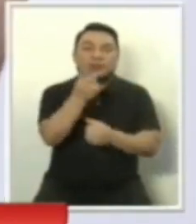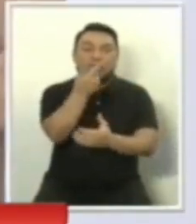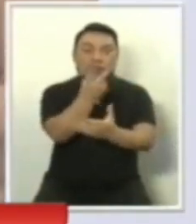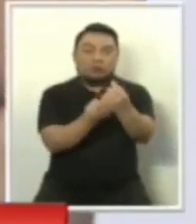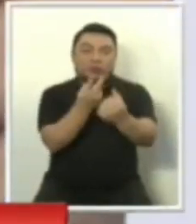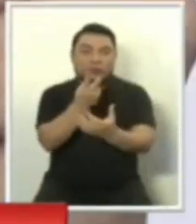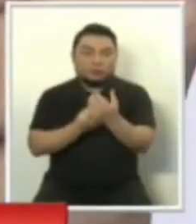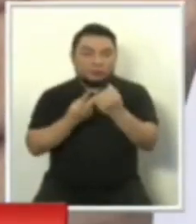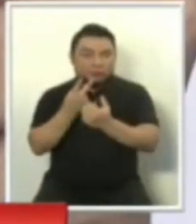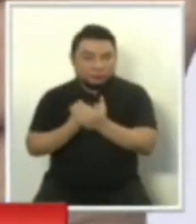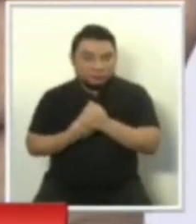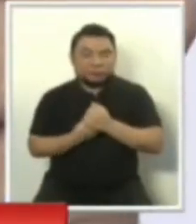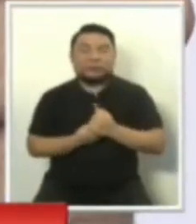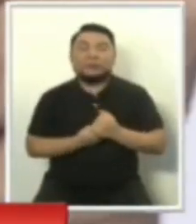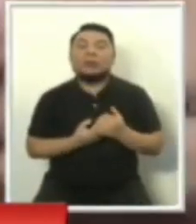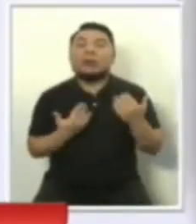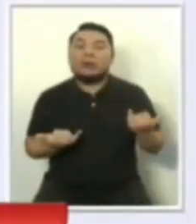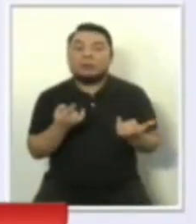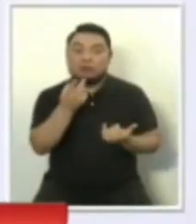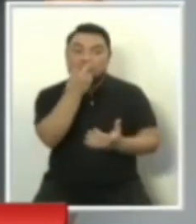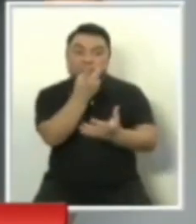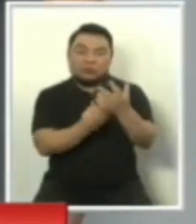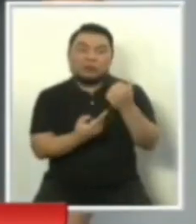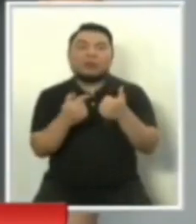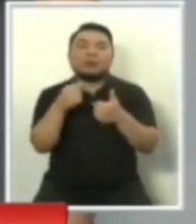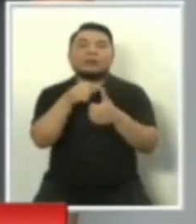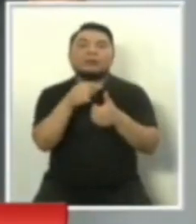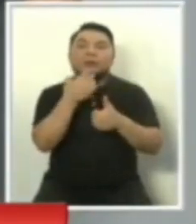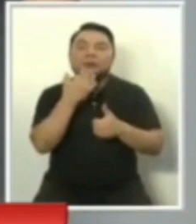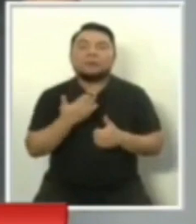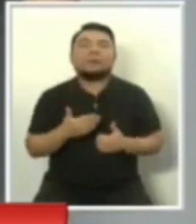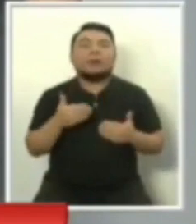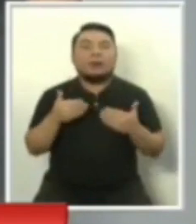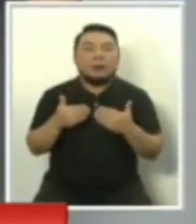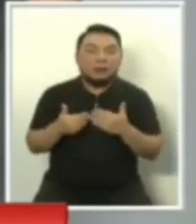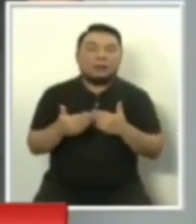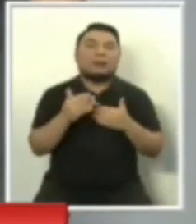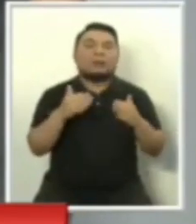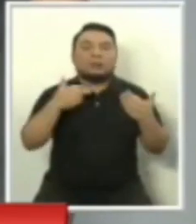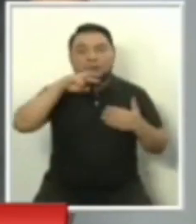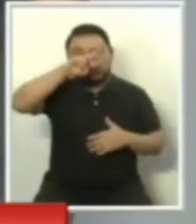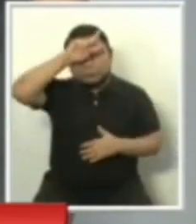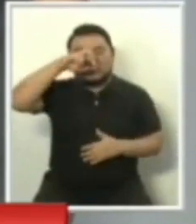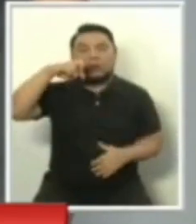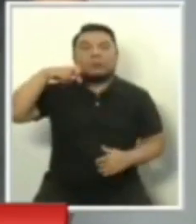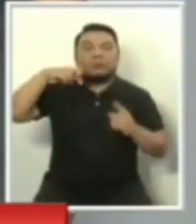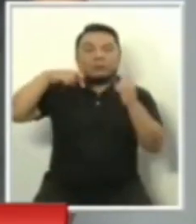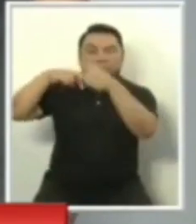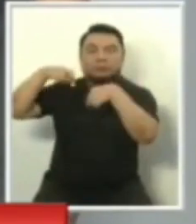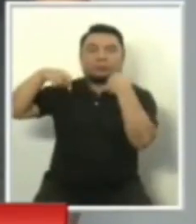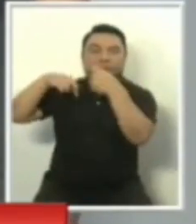Hablamos de duplas y la primera arranca con Podemos Perú, Daniel Urresti.